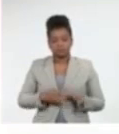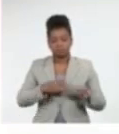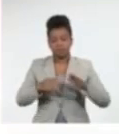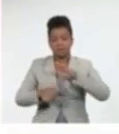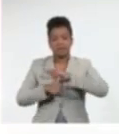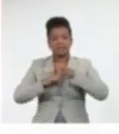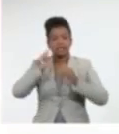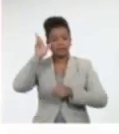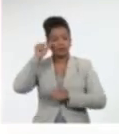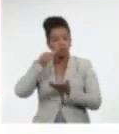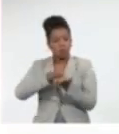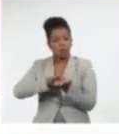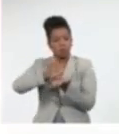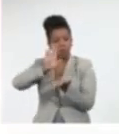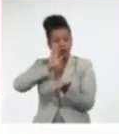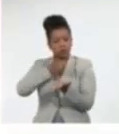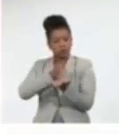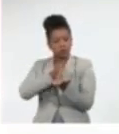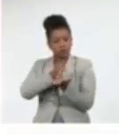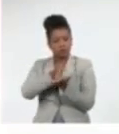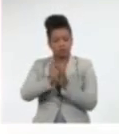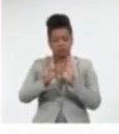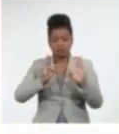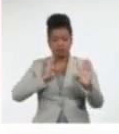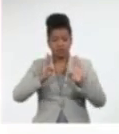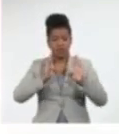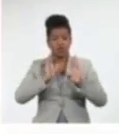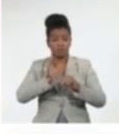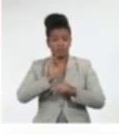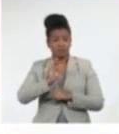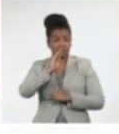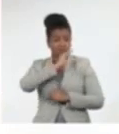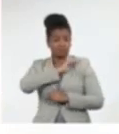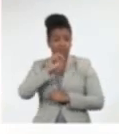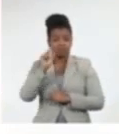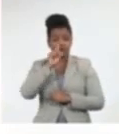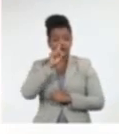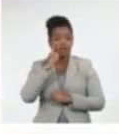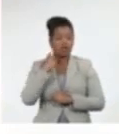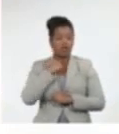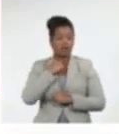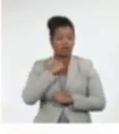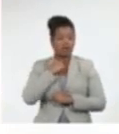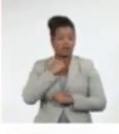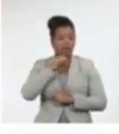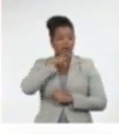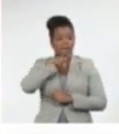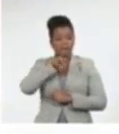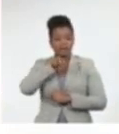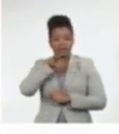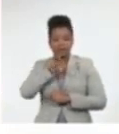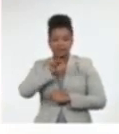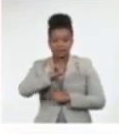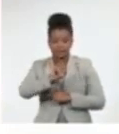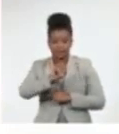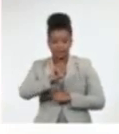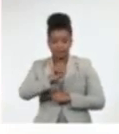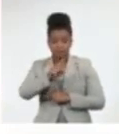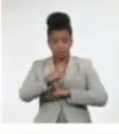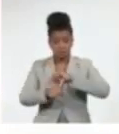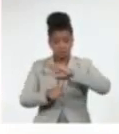prometió que completará su periodo constitucional que culmina en el año 2026. Su posición